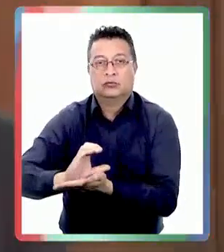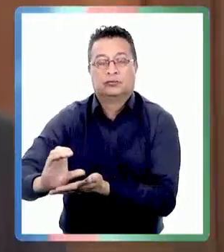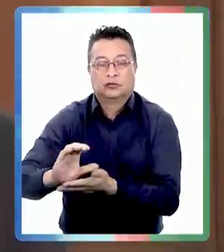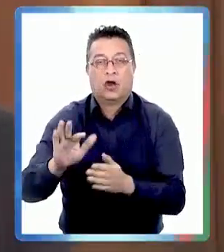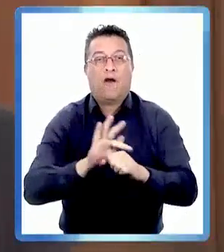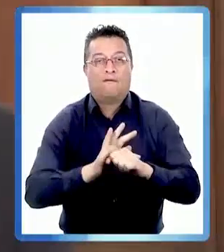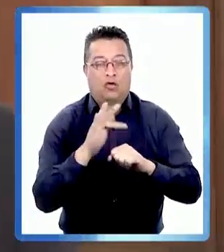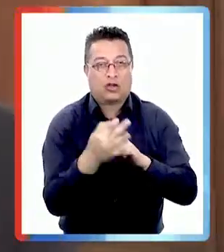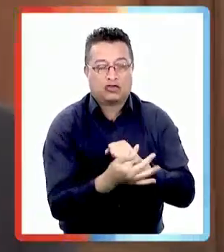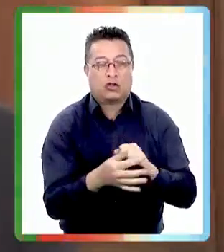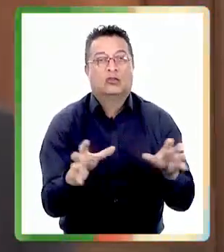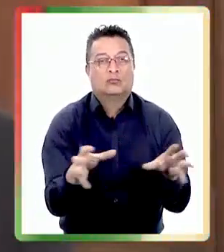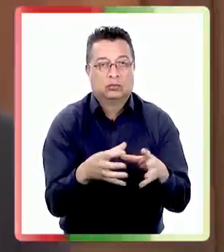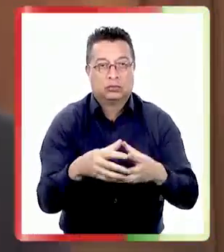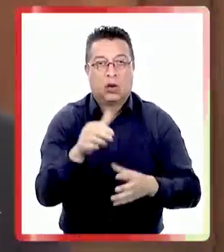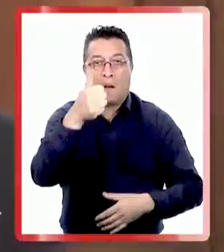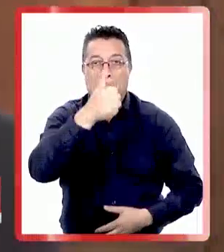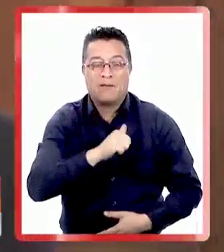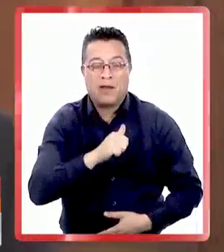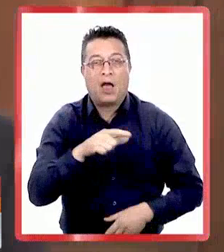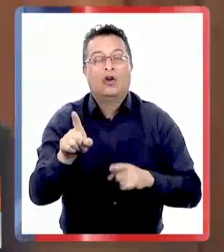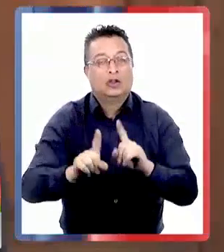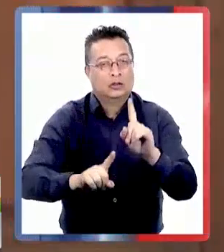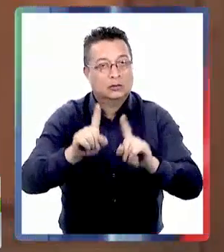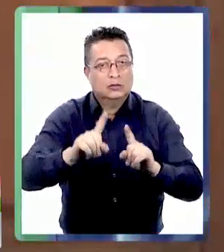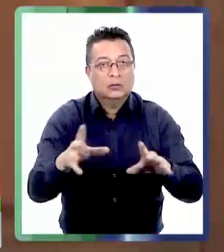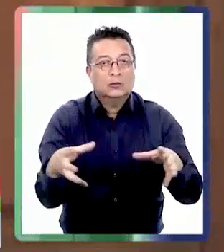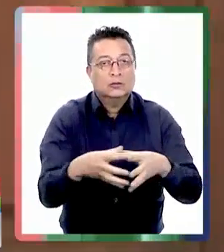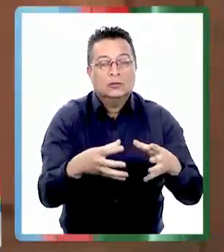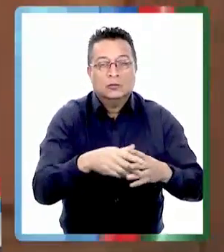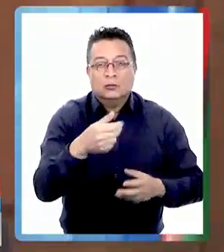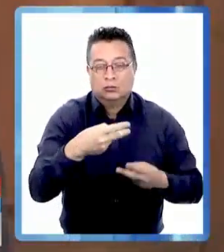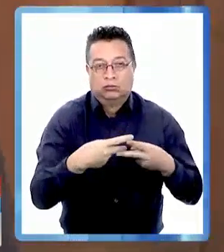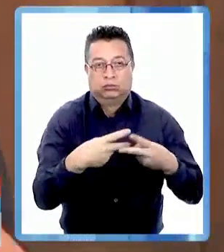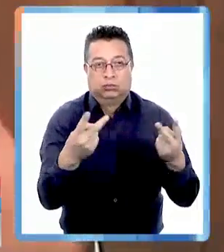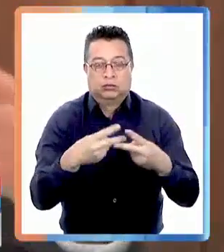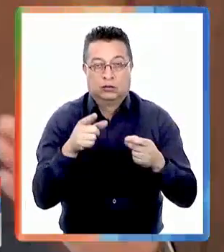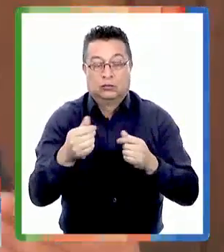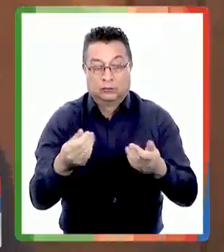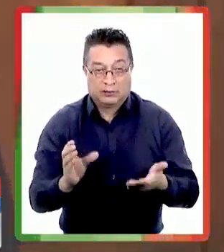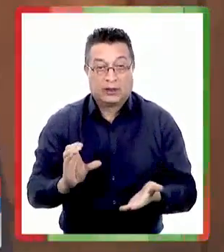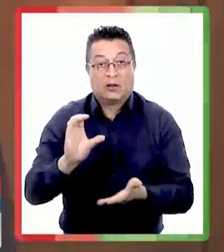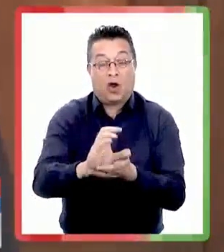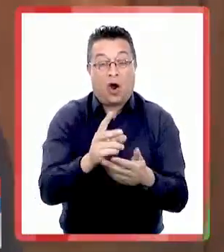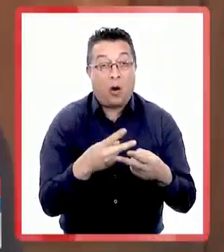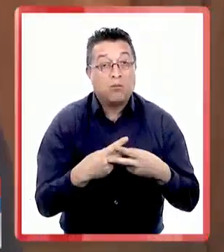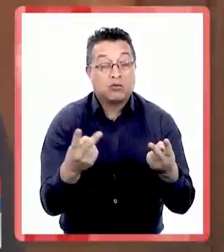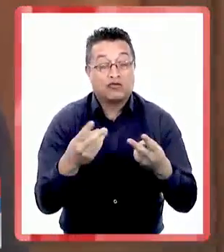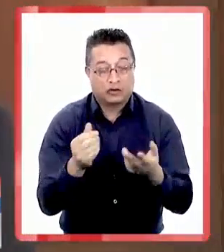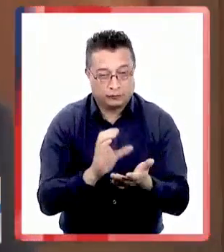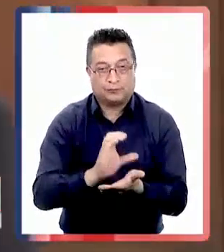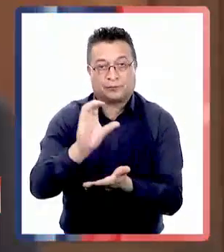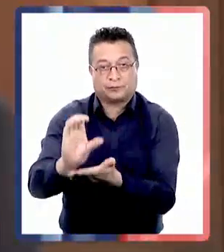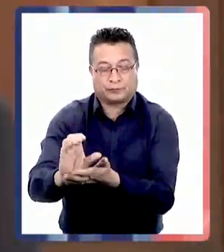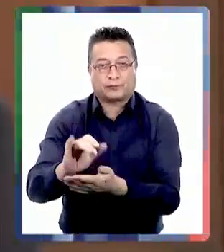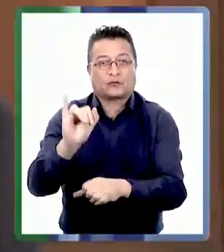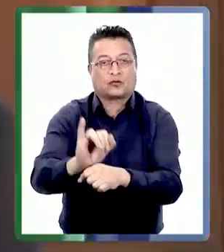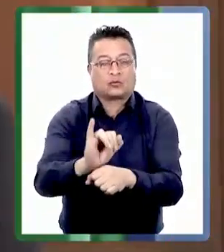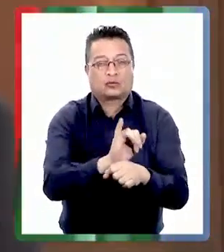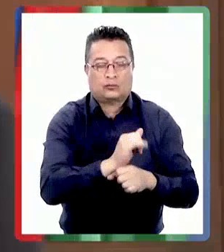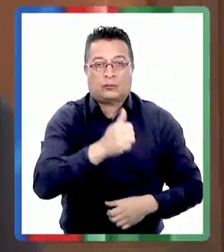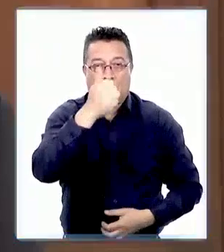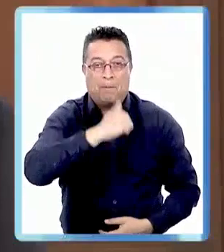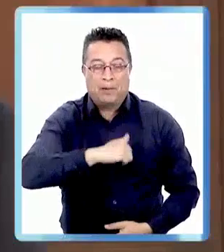a fundaciones y corporaciones privadas por parte de algunos órganos públicos, es decir, recursos públicos que se transfieren a entidades